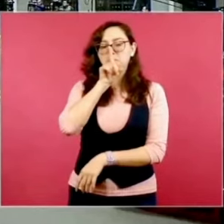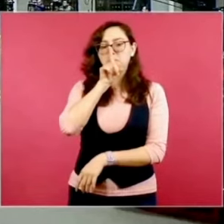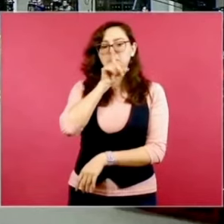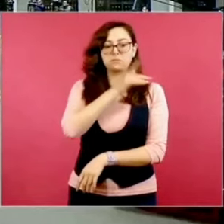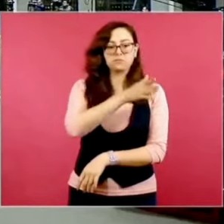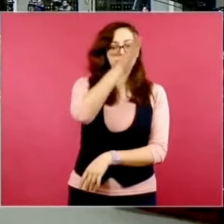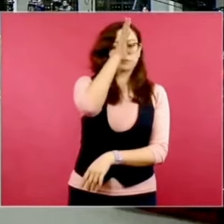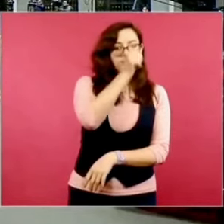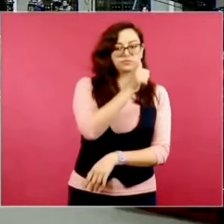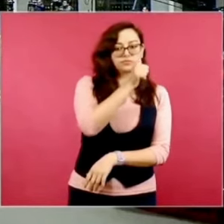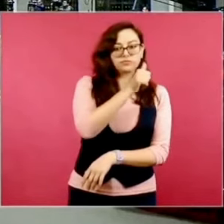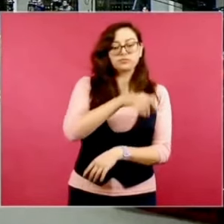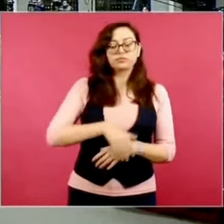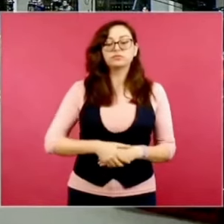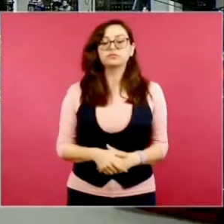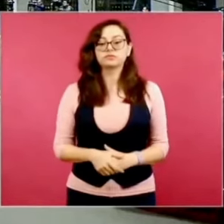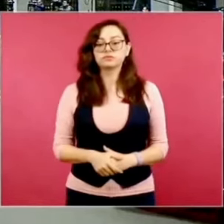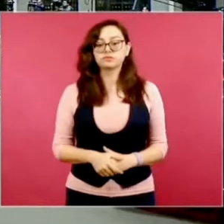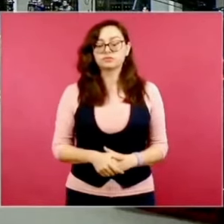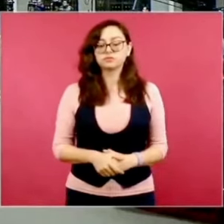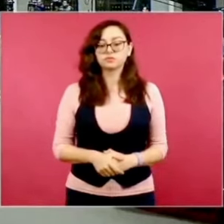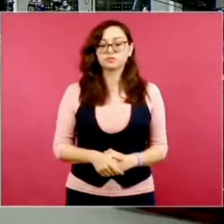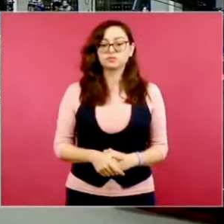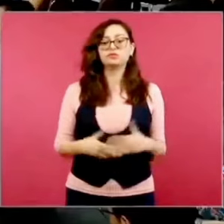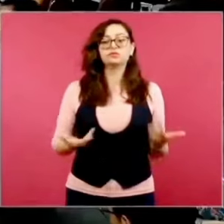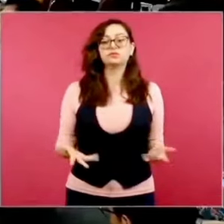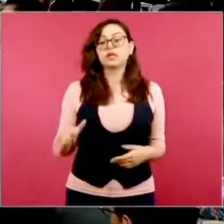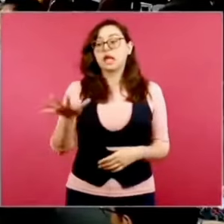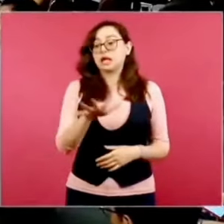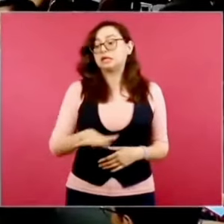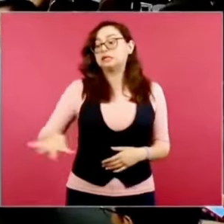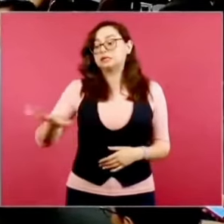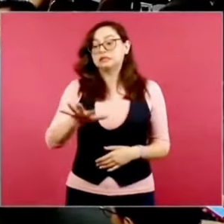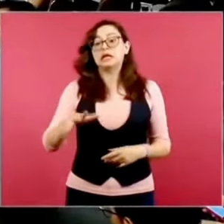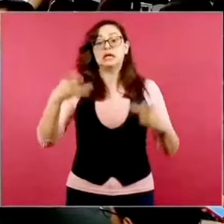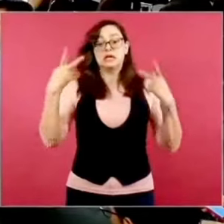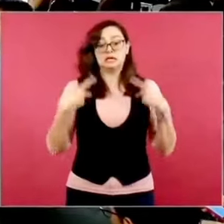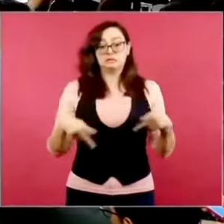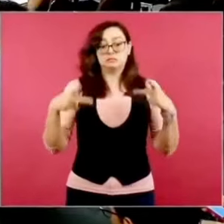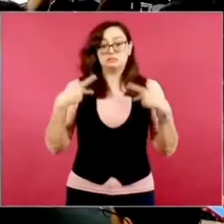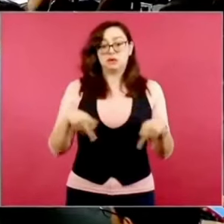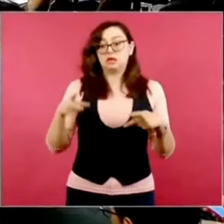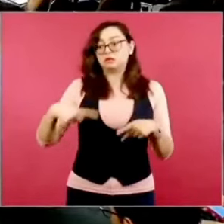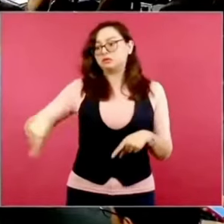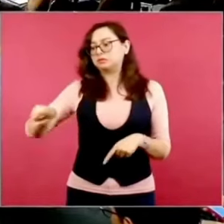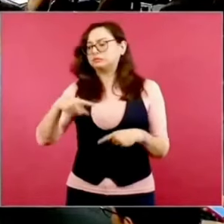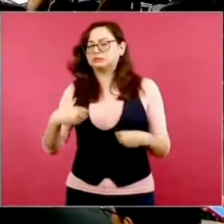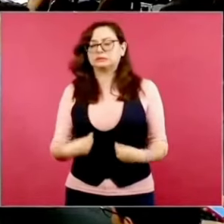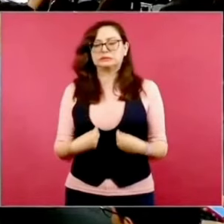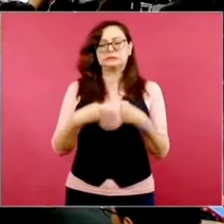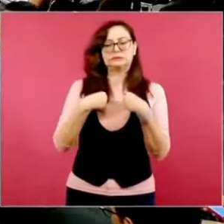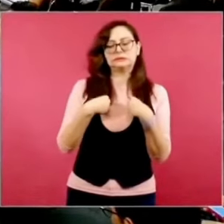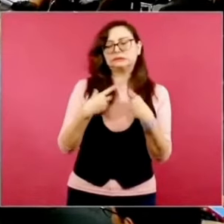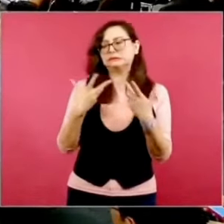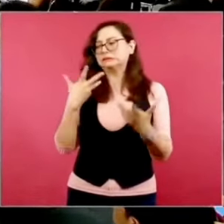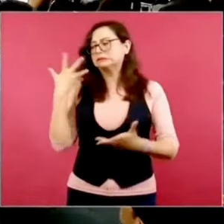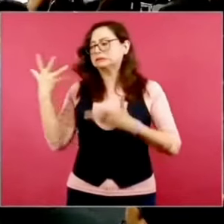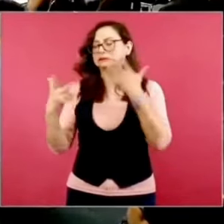¿Qué reportes tiene de desplazamiento de la población en esa región, presidente? ¿Qué es la denuncia central? Va a informar